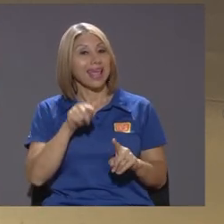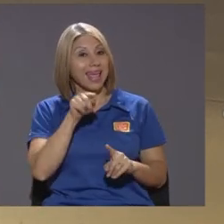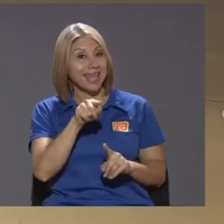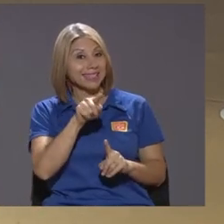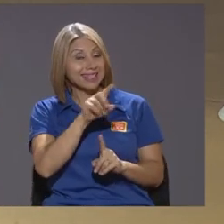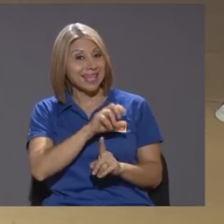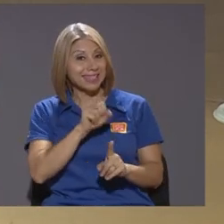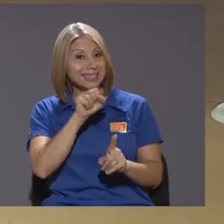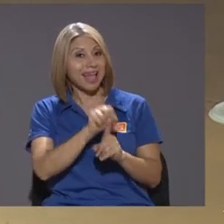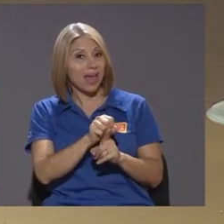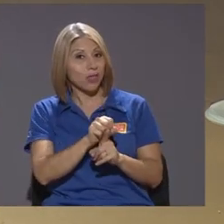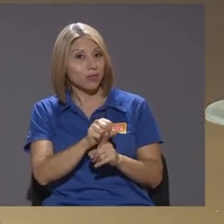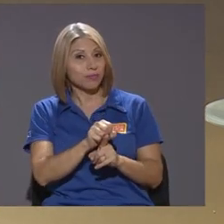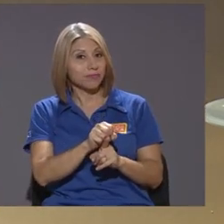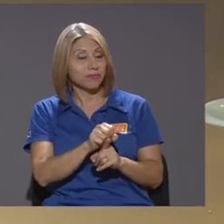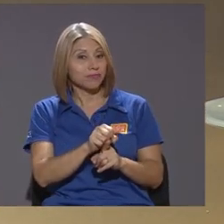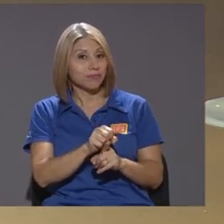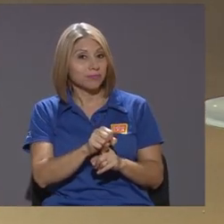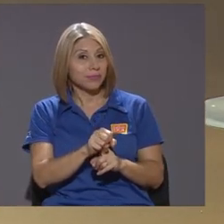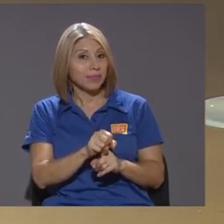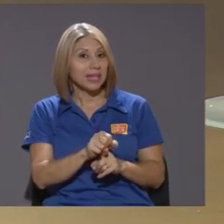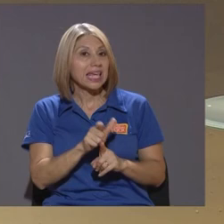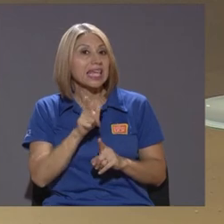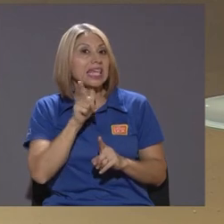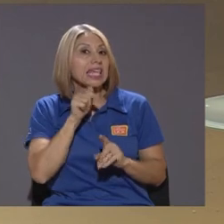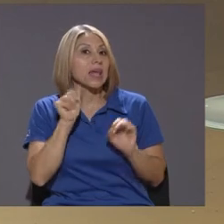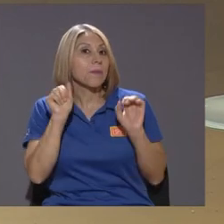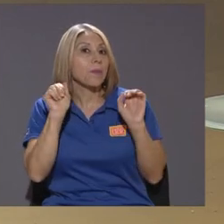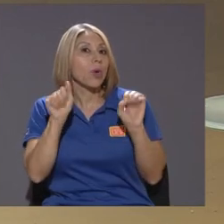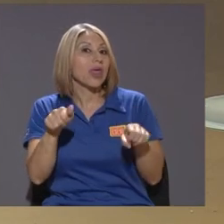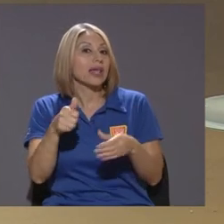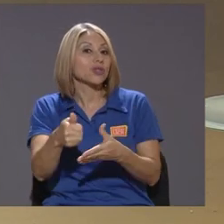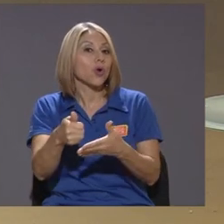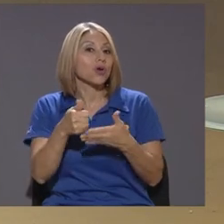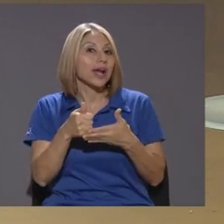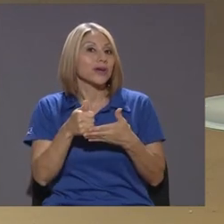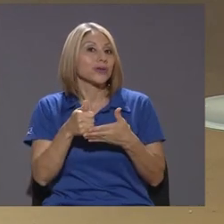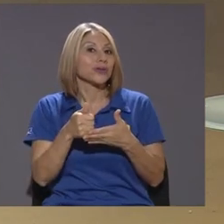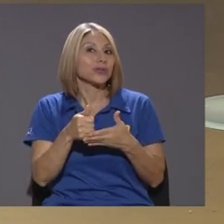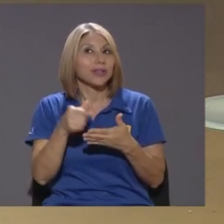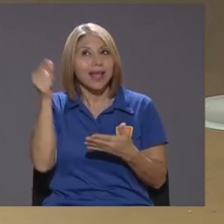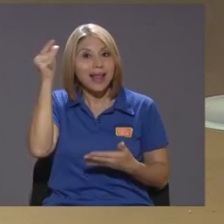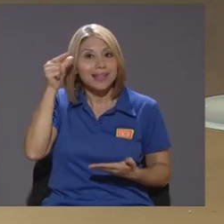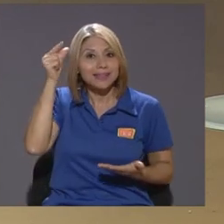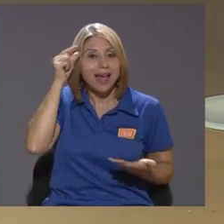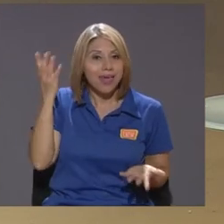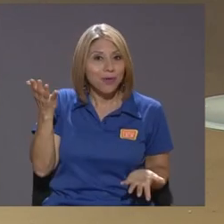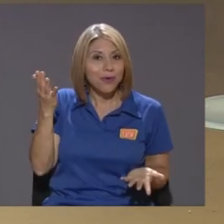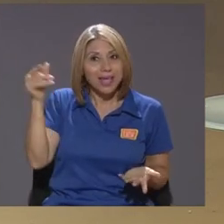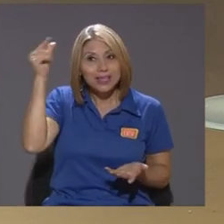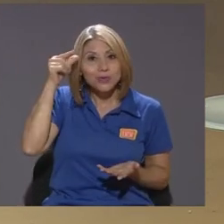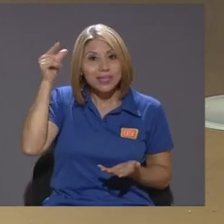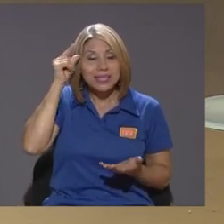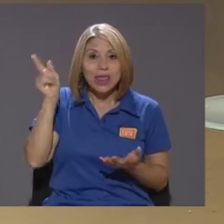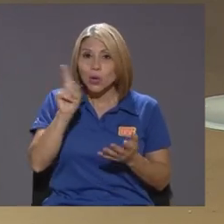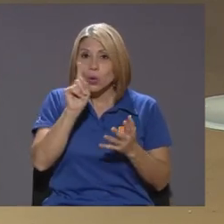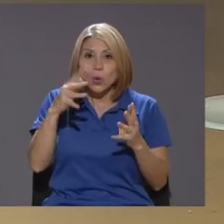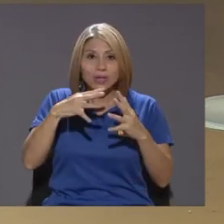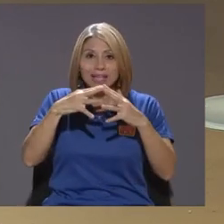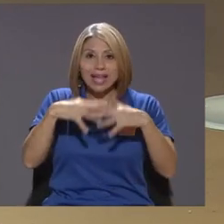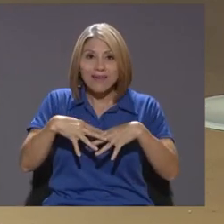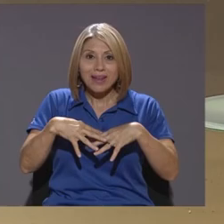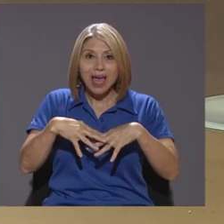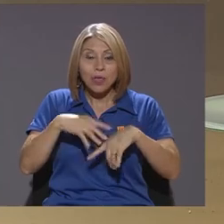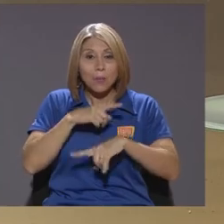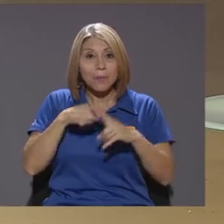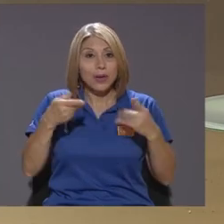quien podrá socorrernos es el Estado es un Estado que no está quebrado pero aquí